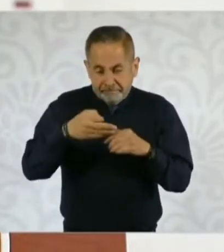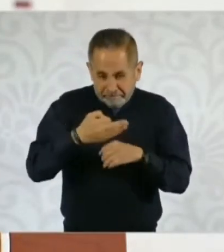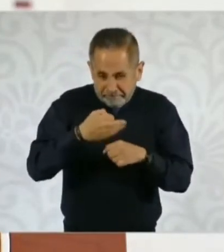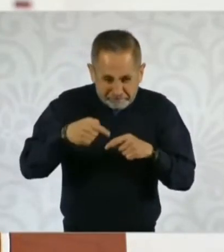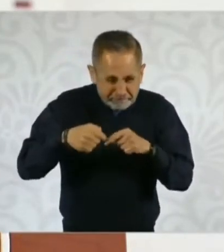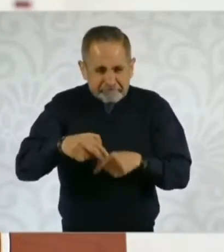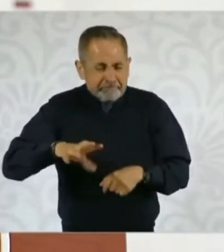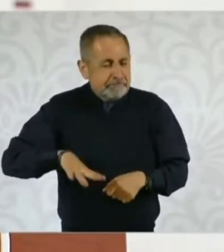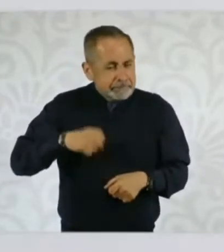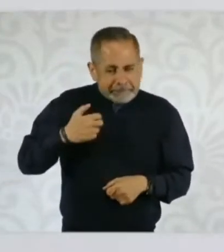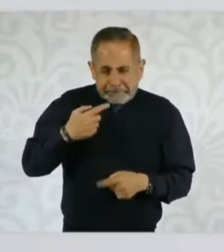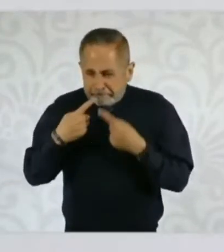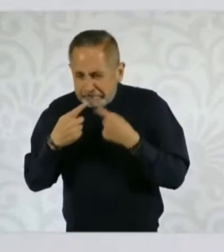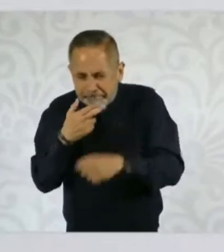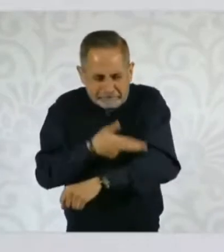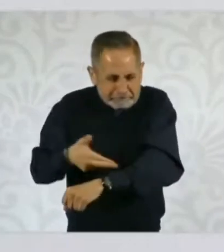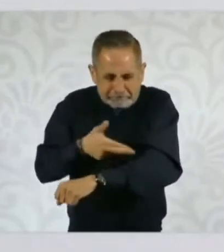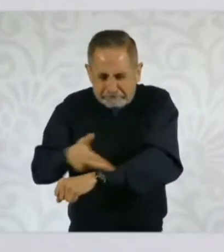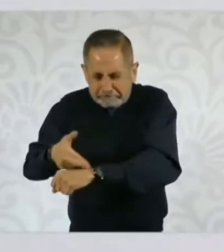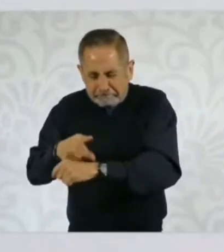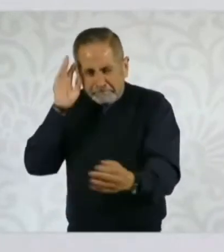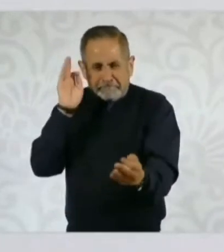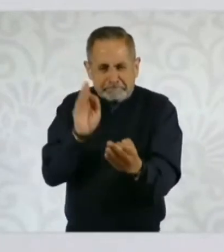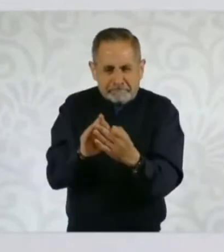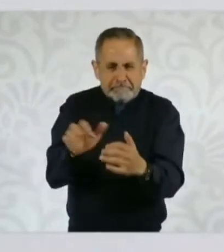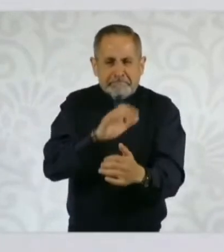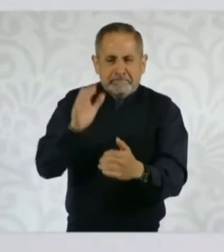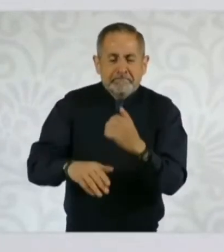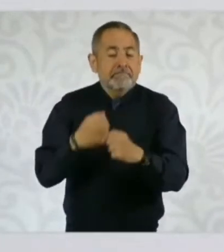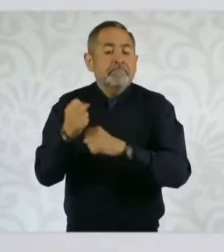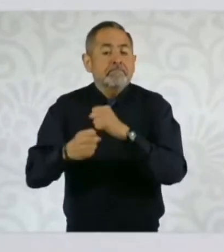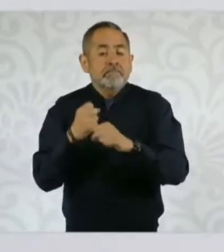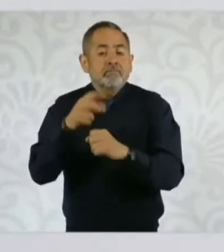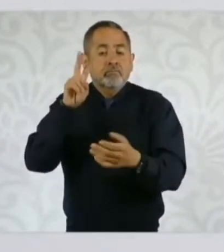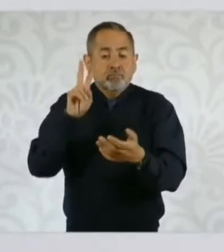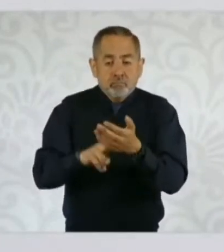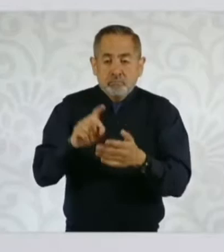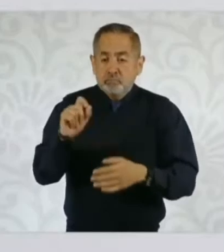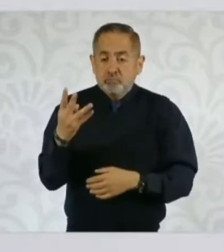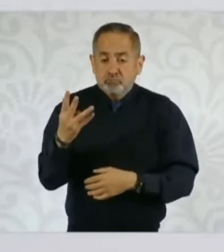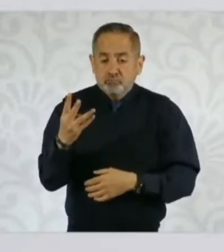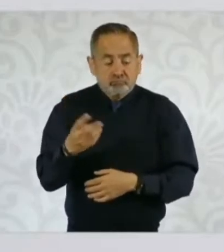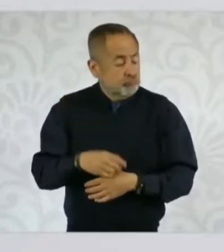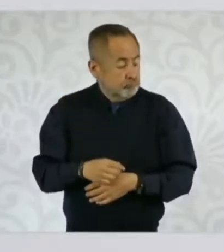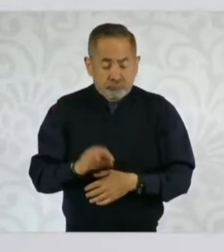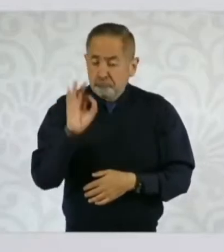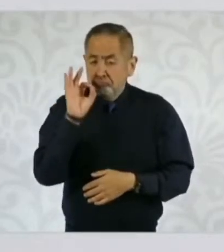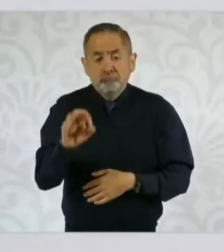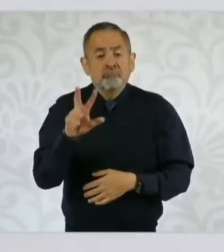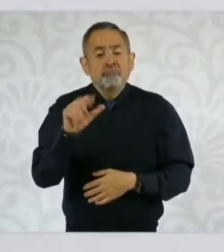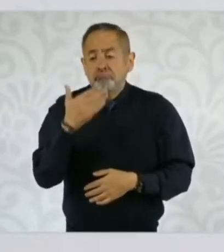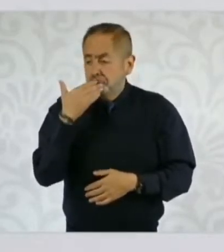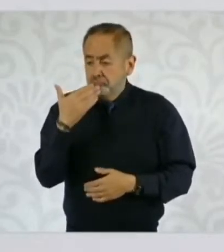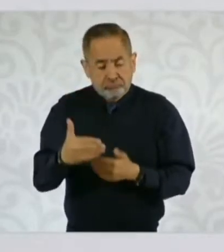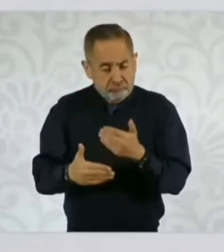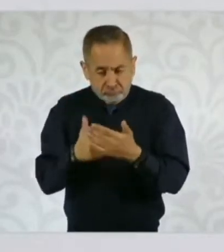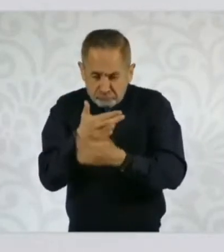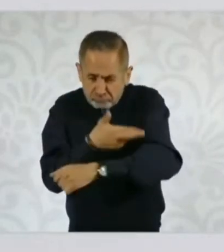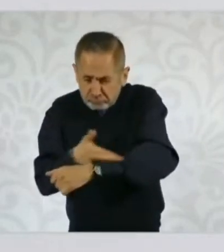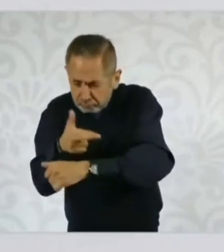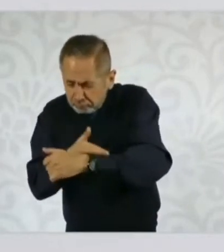presupuestal del 2024, que va muy bien, es decir, está